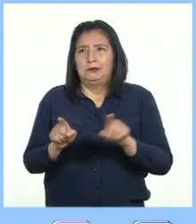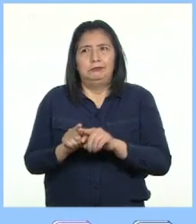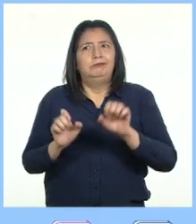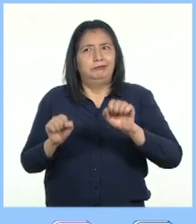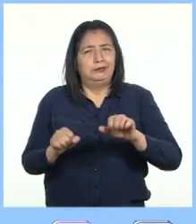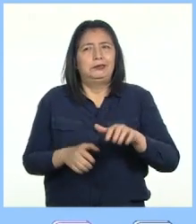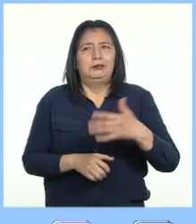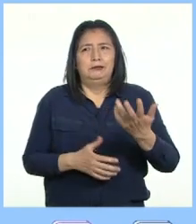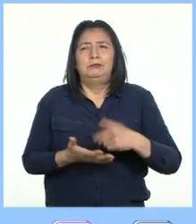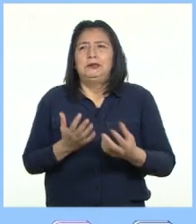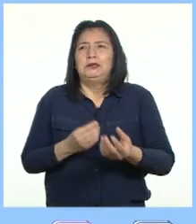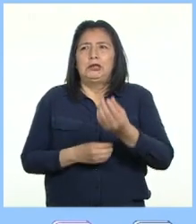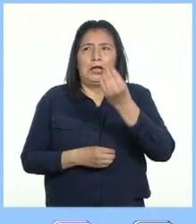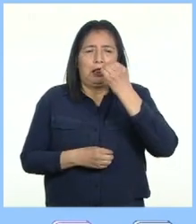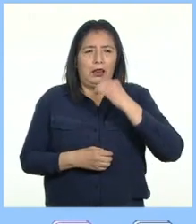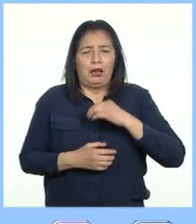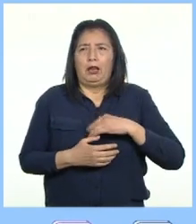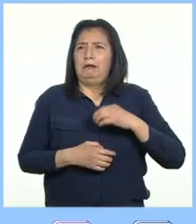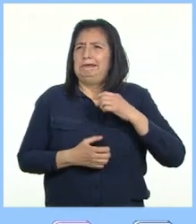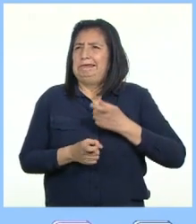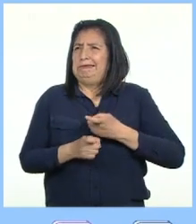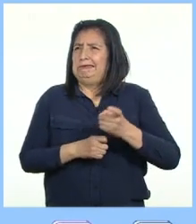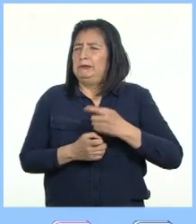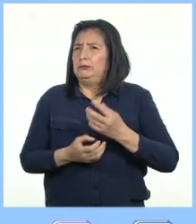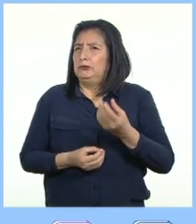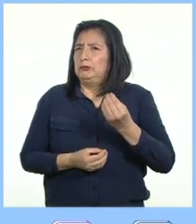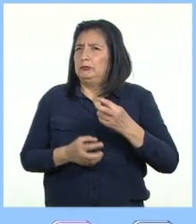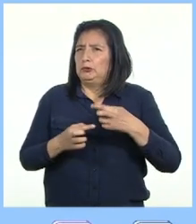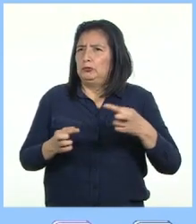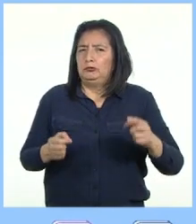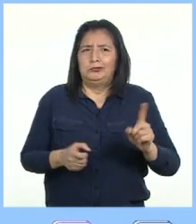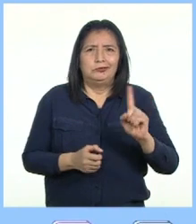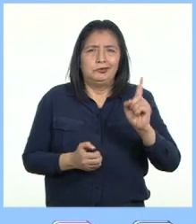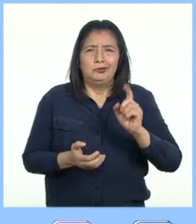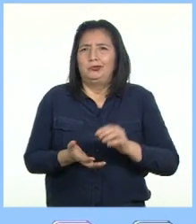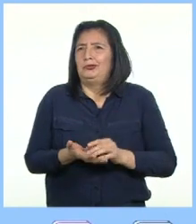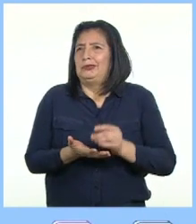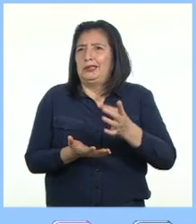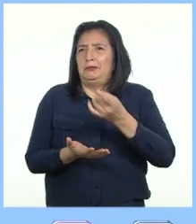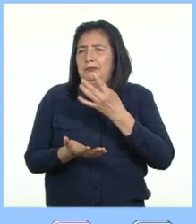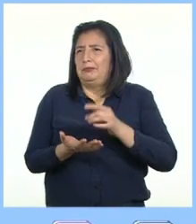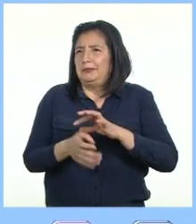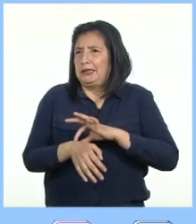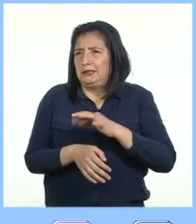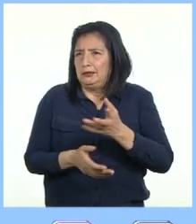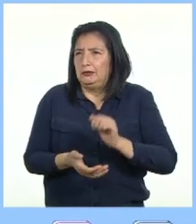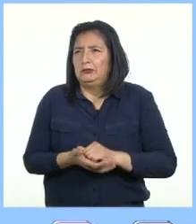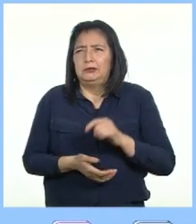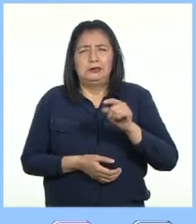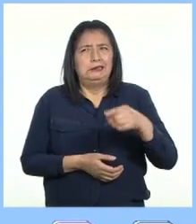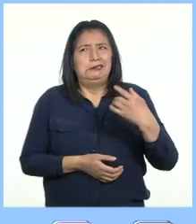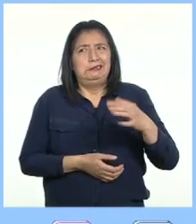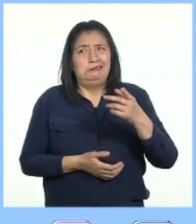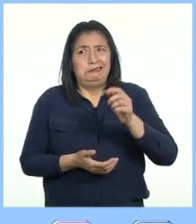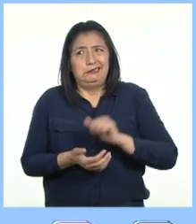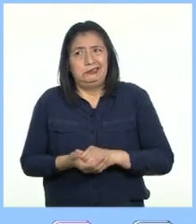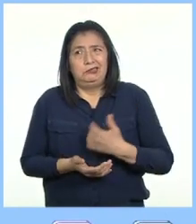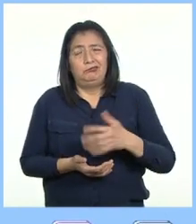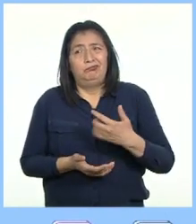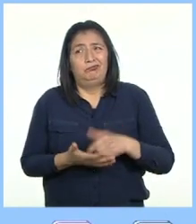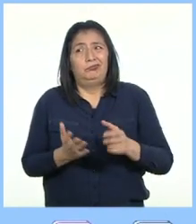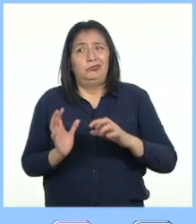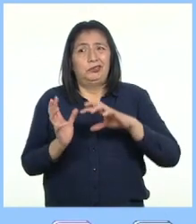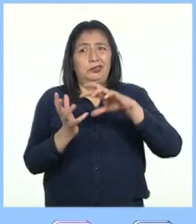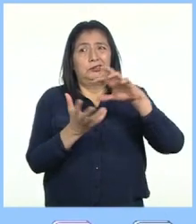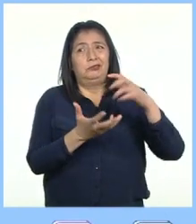casos de intoxicación Por consumir productos sin prescripción médica Esto ocurre ante la expectativa del mundo